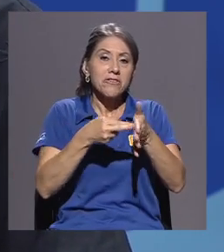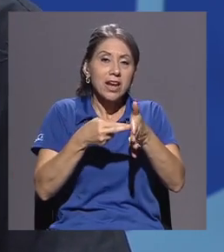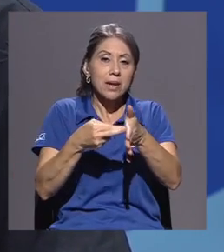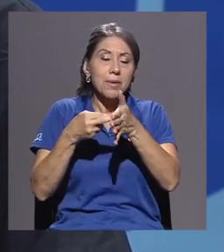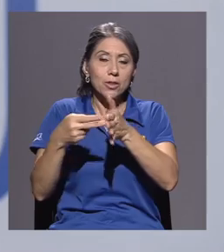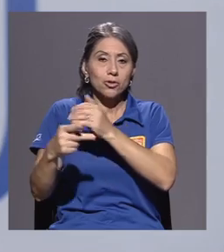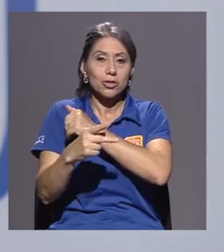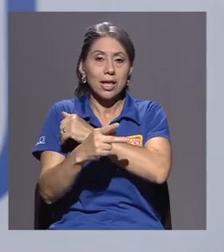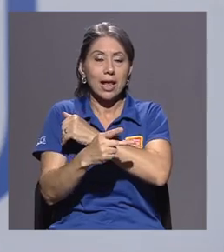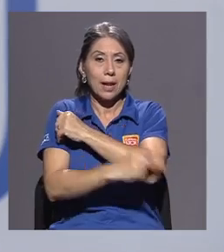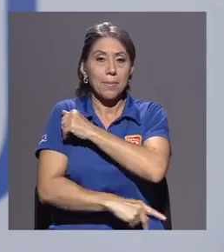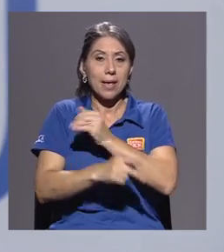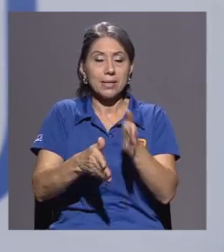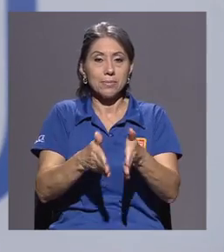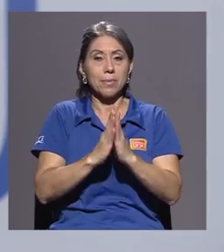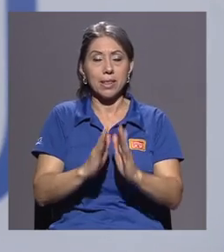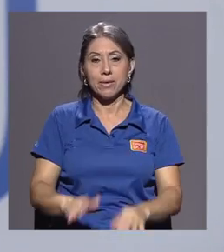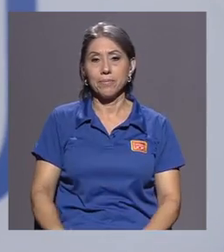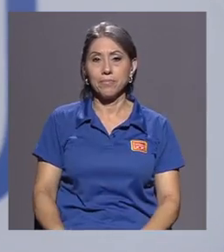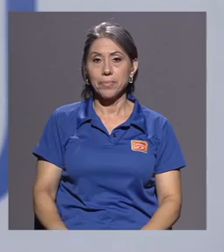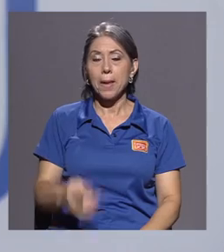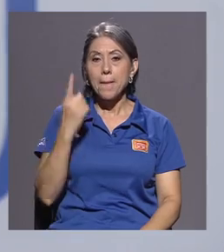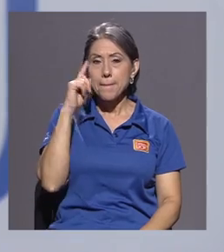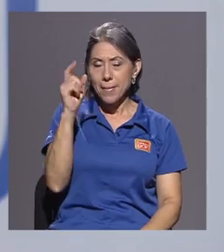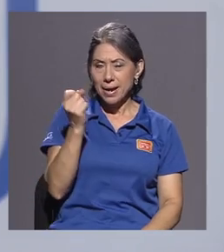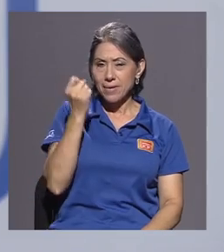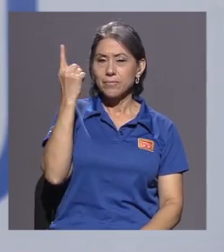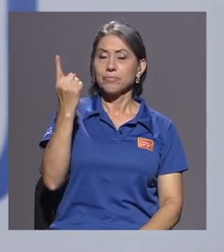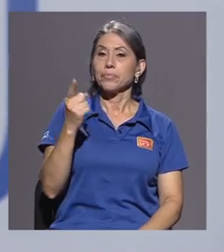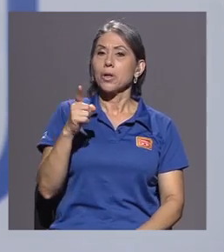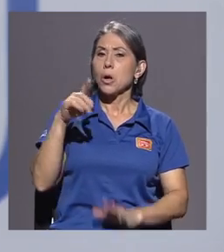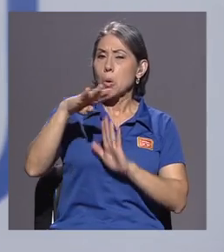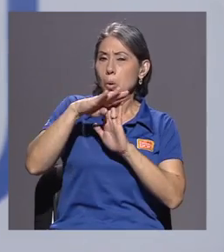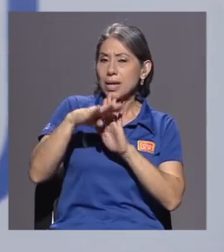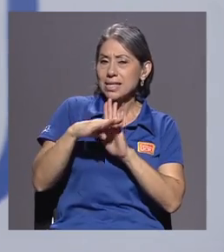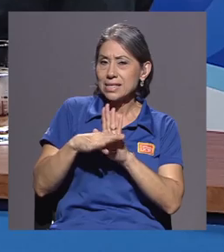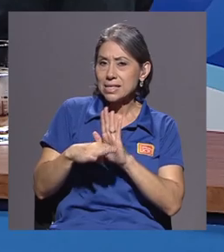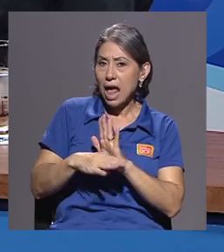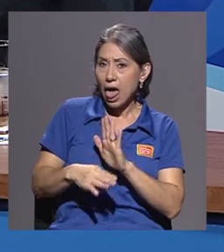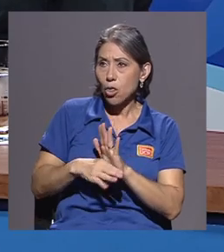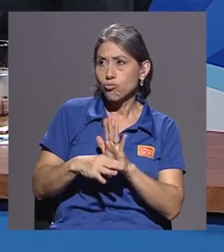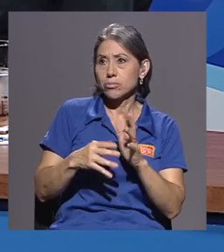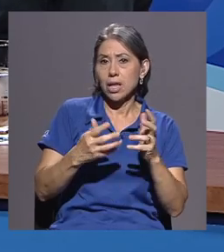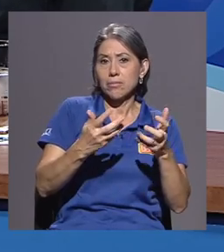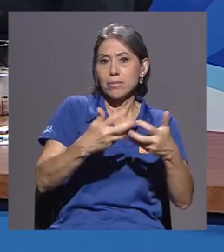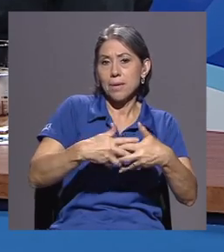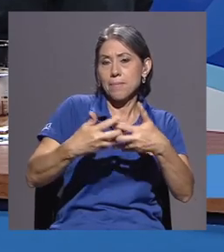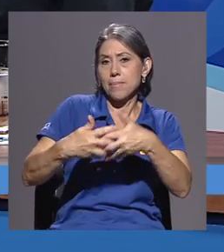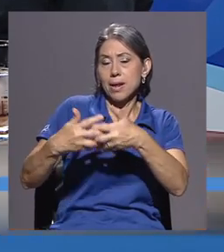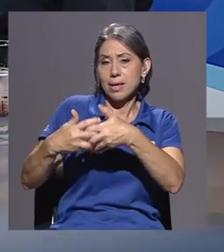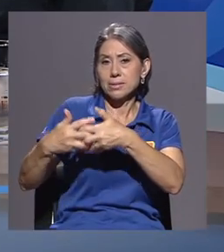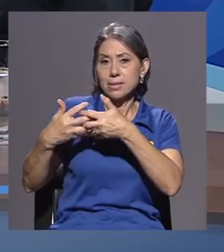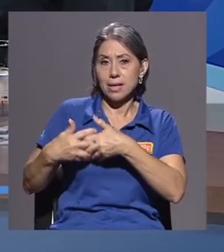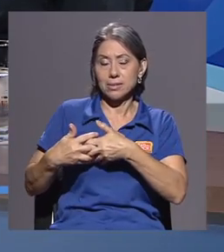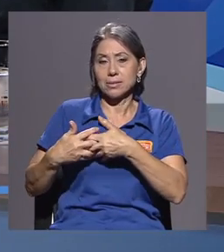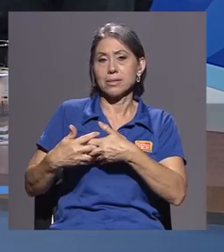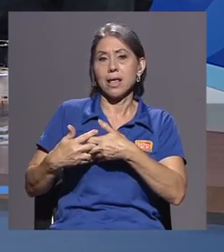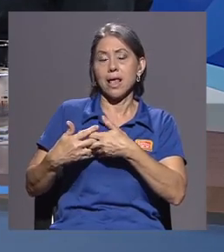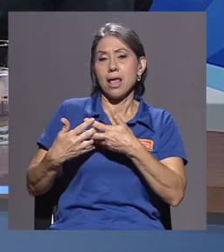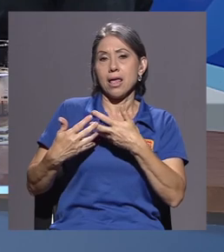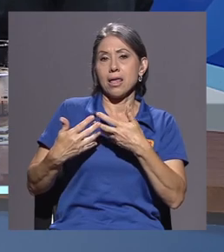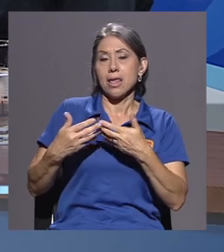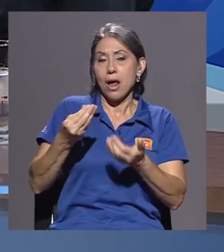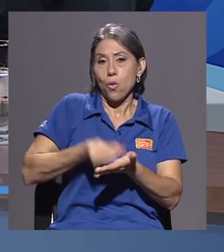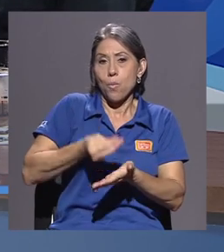nos pide el país. Solo para dimensionar, Leonardo, un listado de los socios o empresas que han comprado los